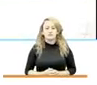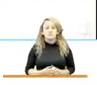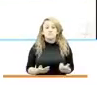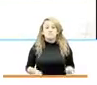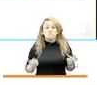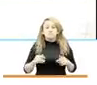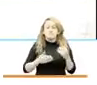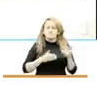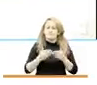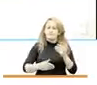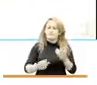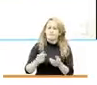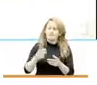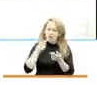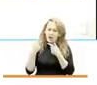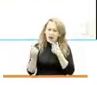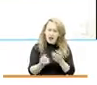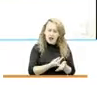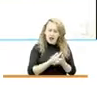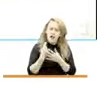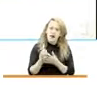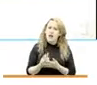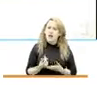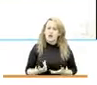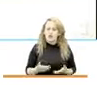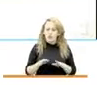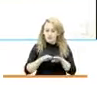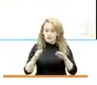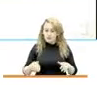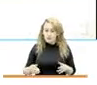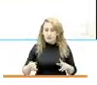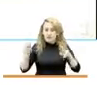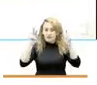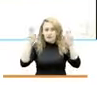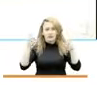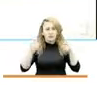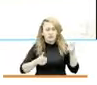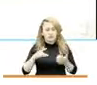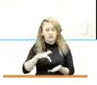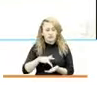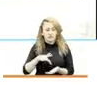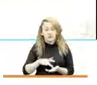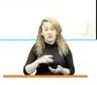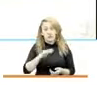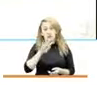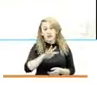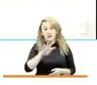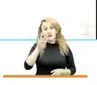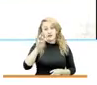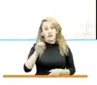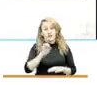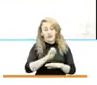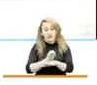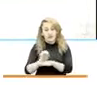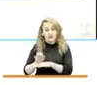de diálogo, en unas mesas, en temáticas en las que participaron 49 entidades